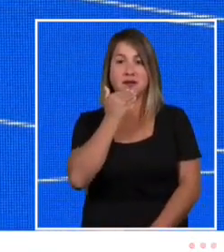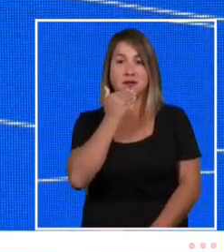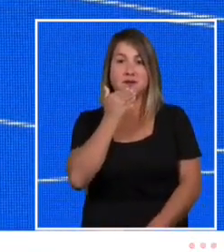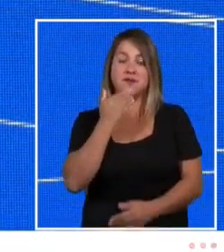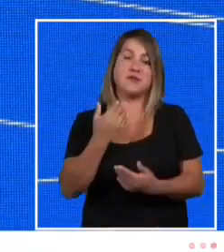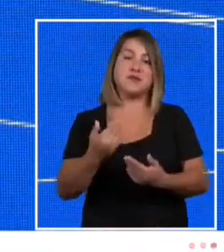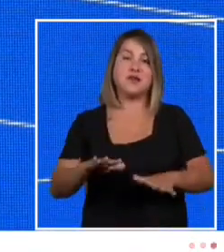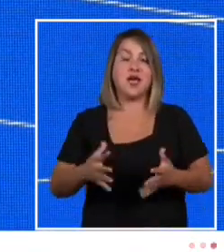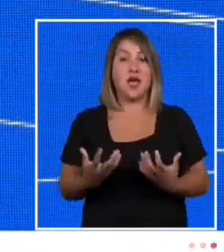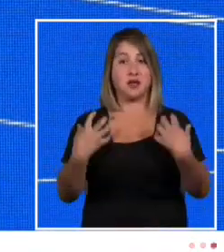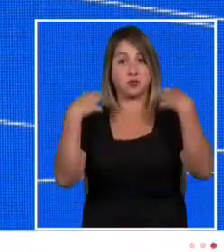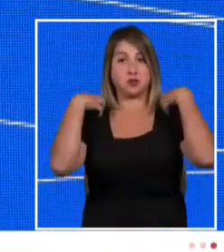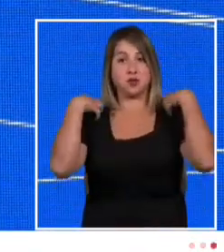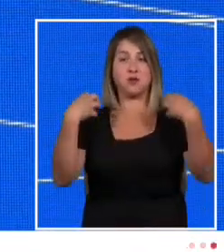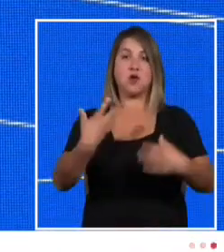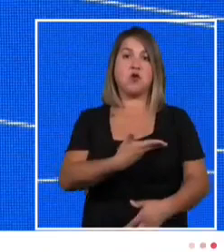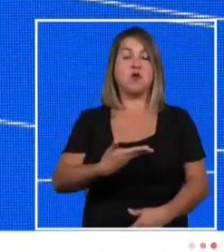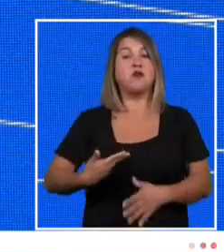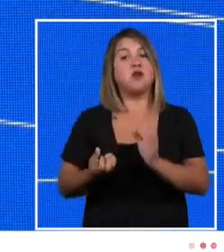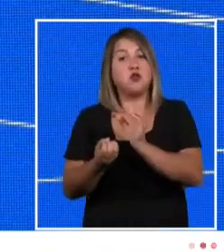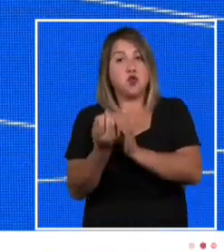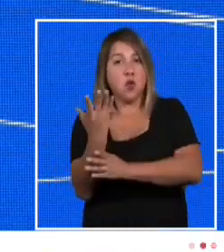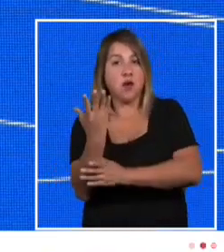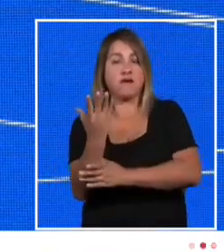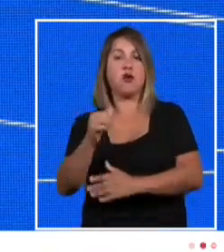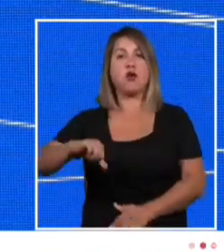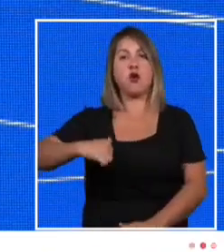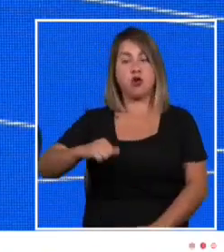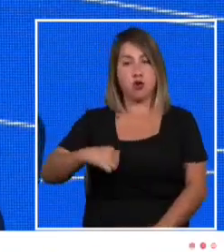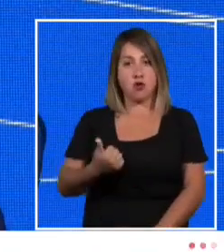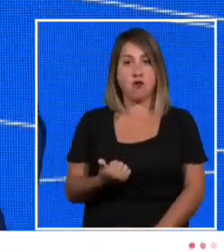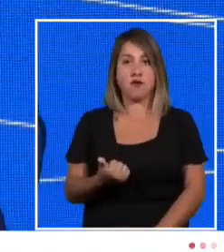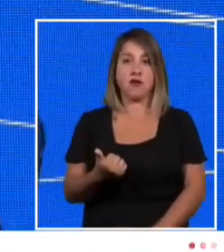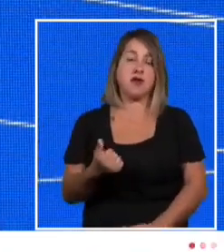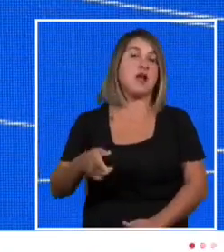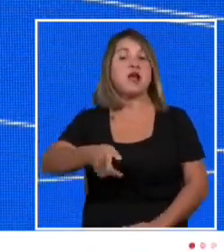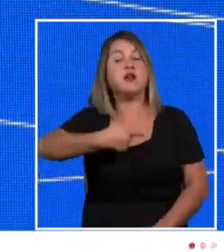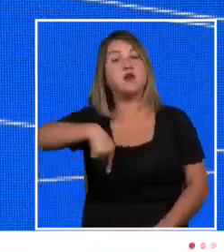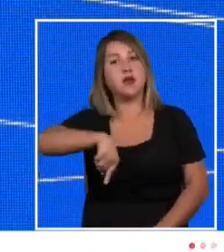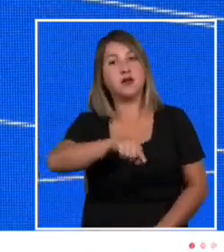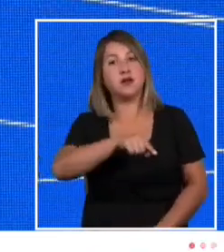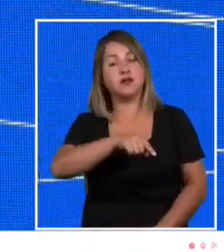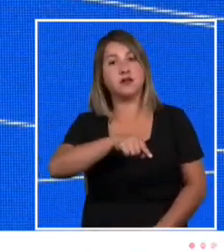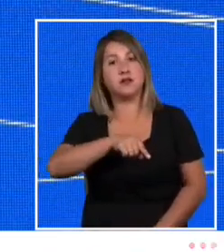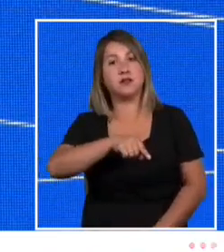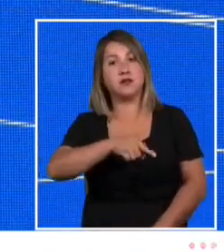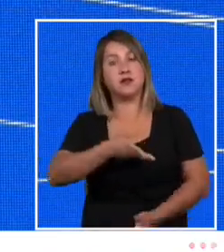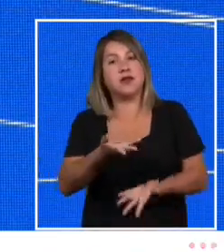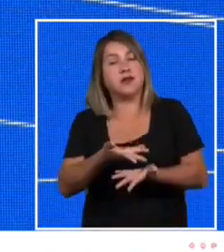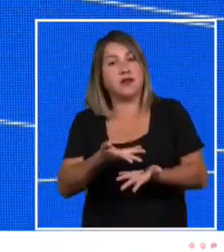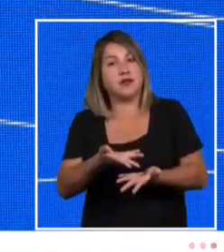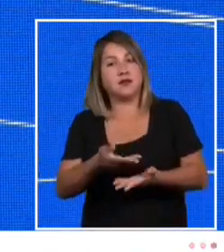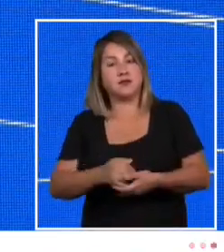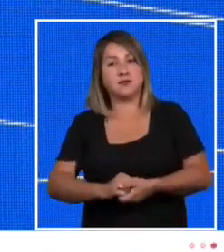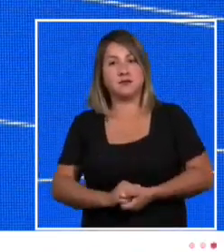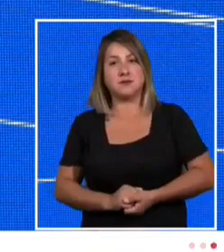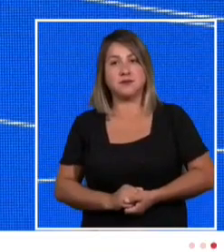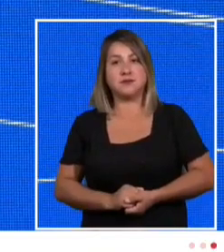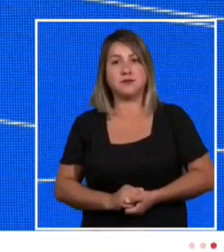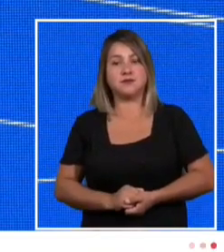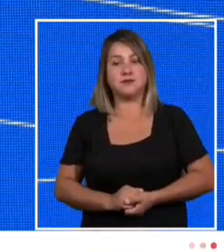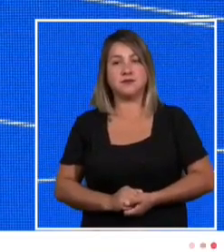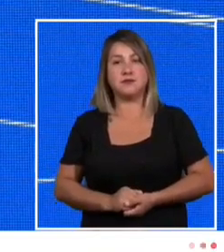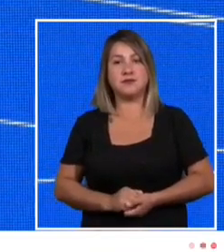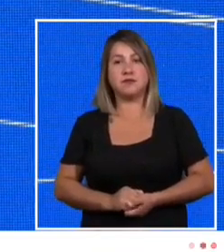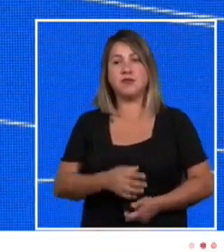asumía un gobierno nuevo, joven, el nuestro, que, por qué negarlo,